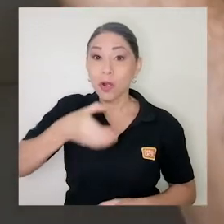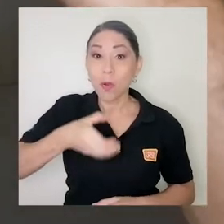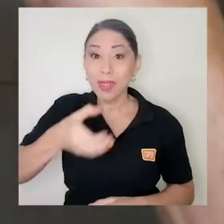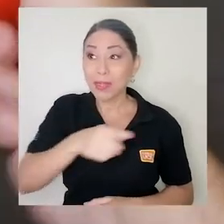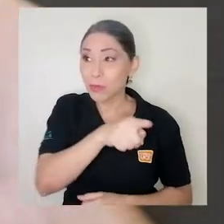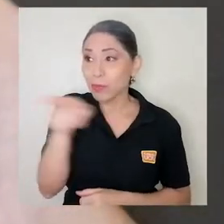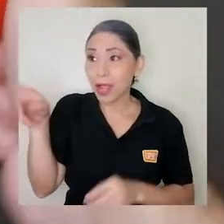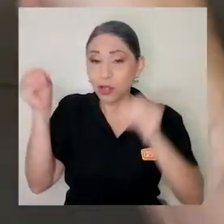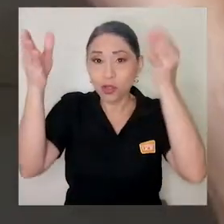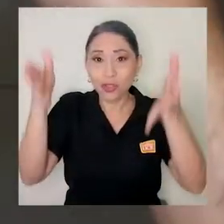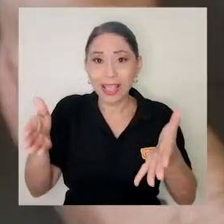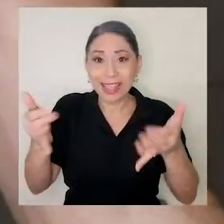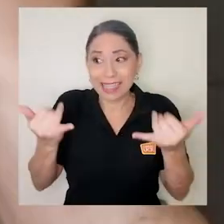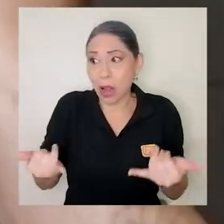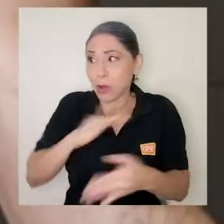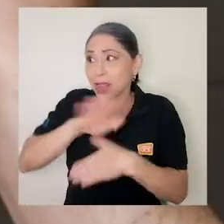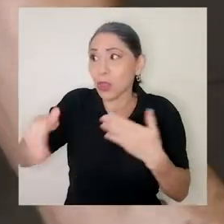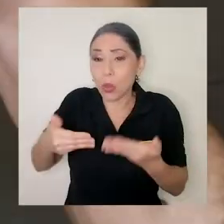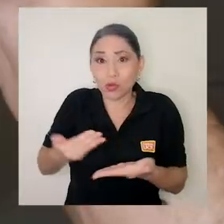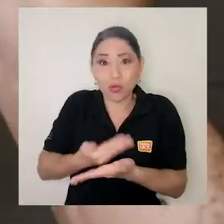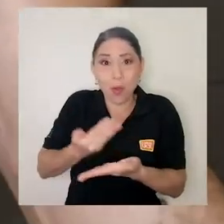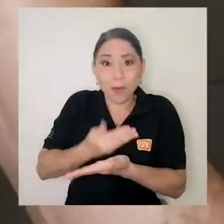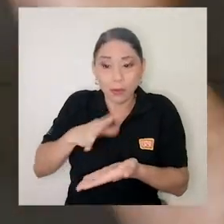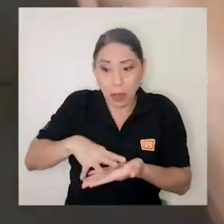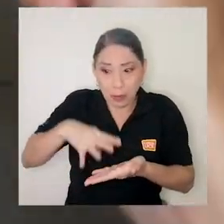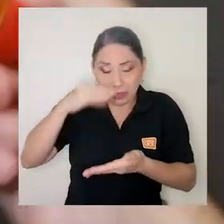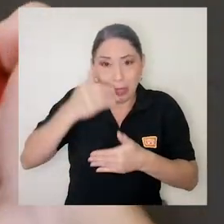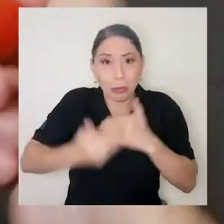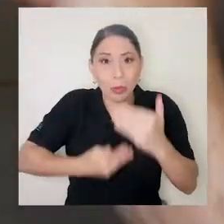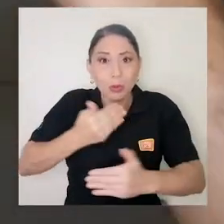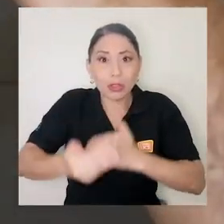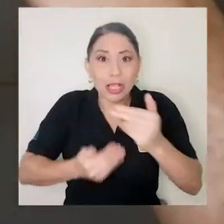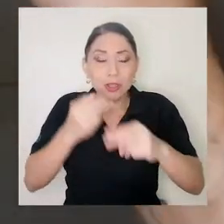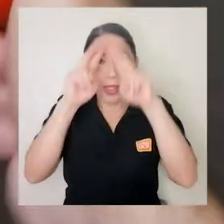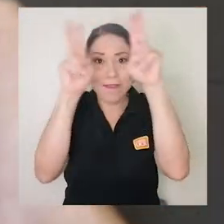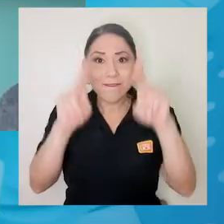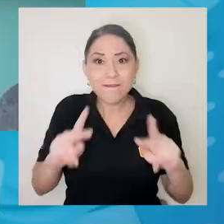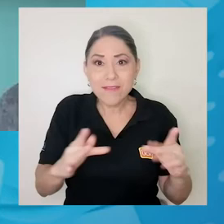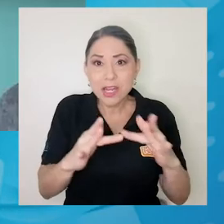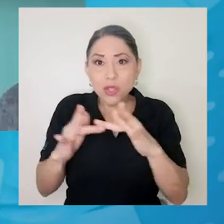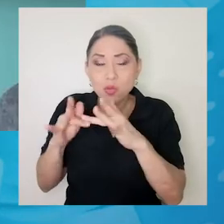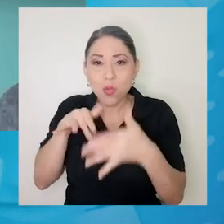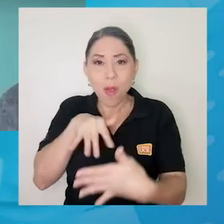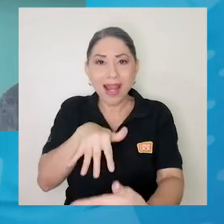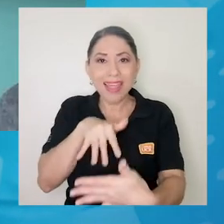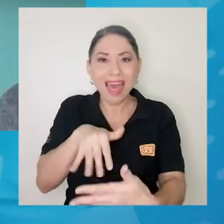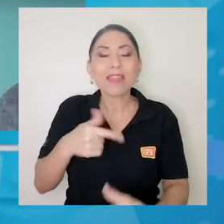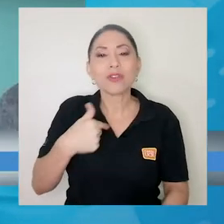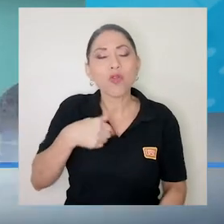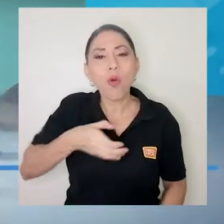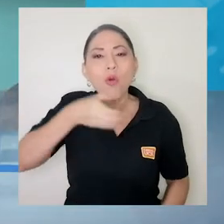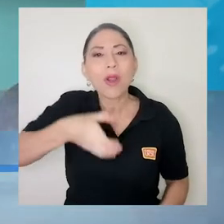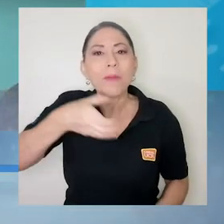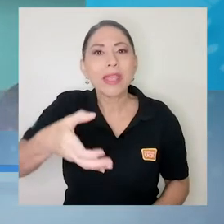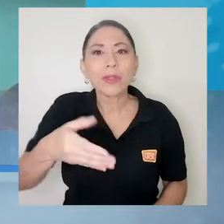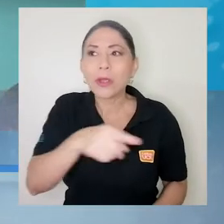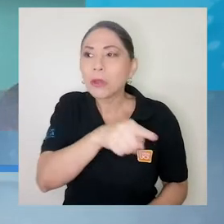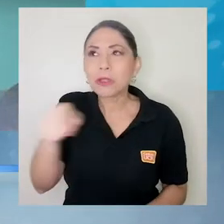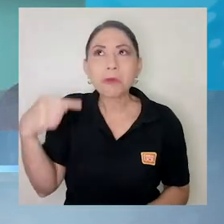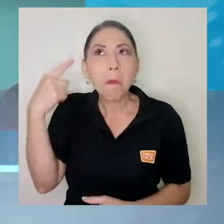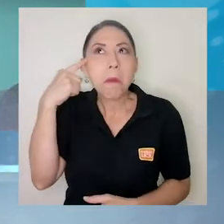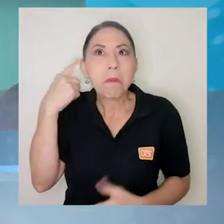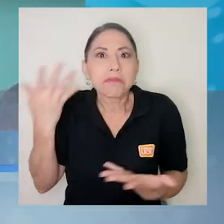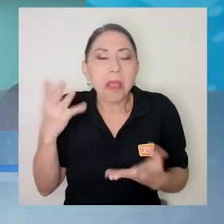virtualidad en el que todos somos nuevos o estamos iniciándonos en este proceso, la recomendación sería que se